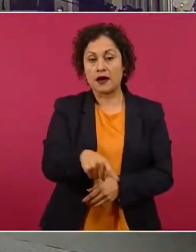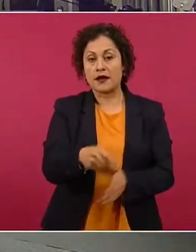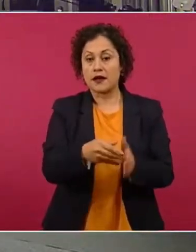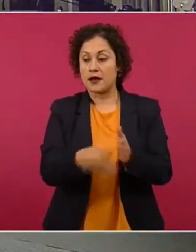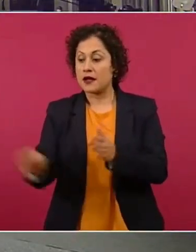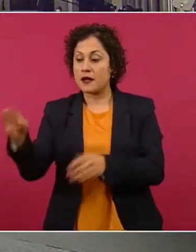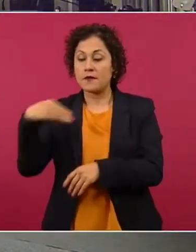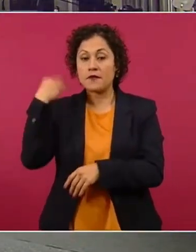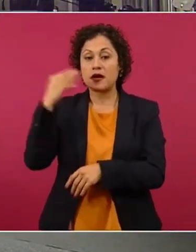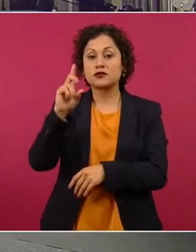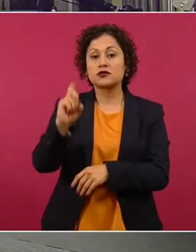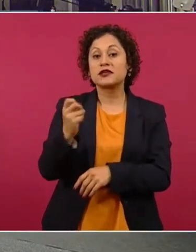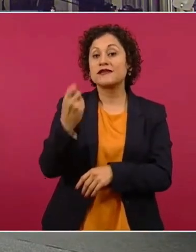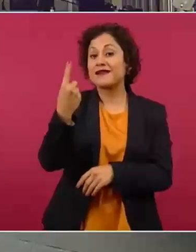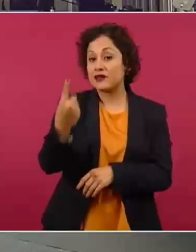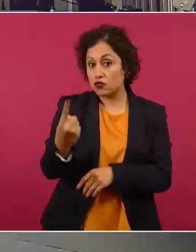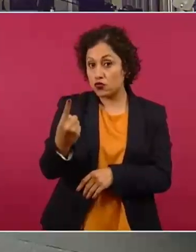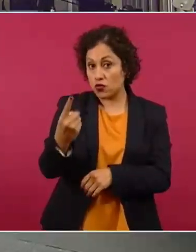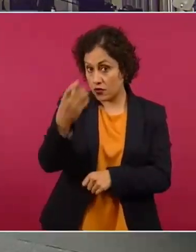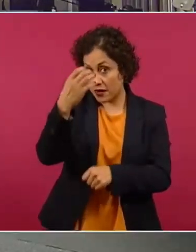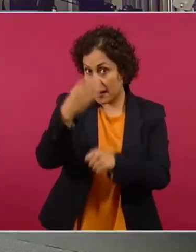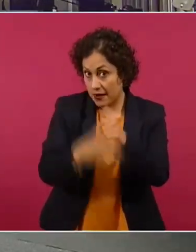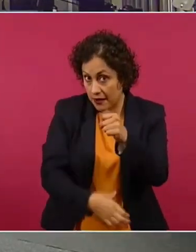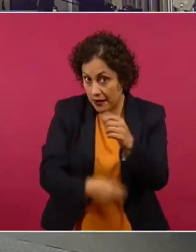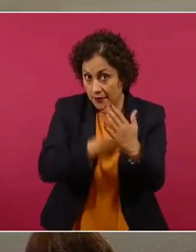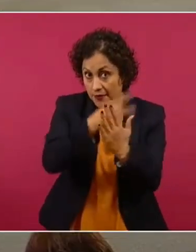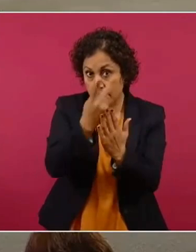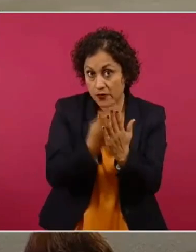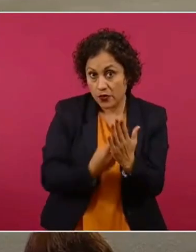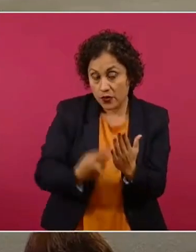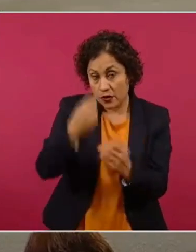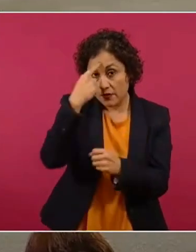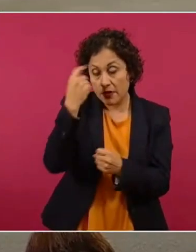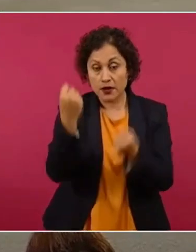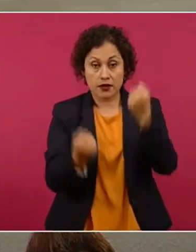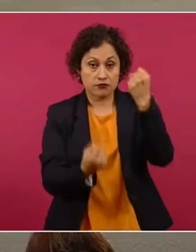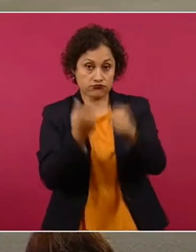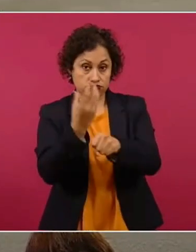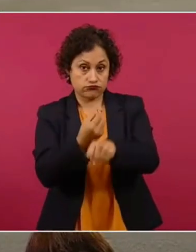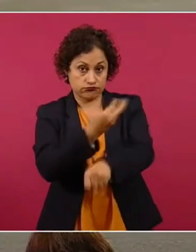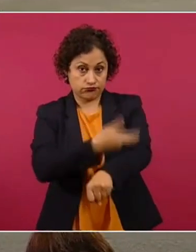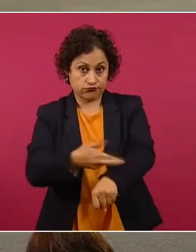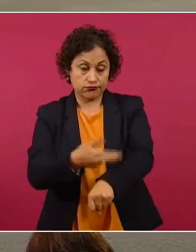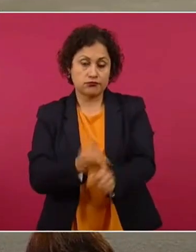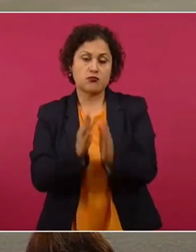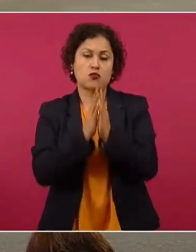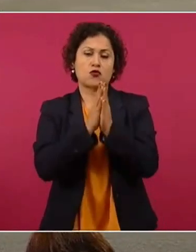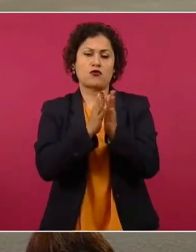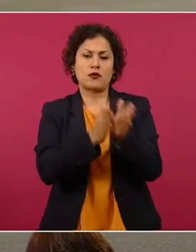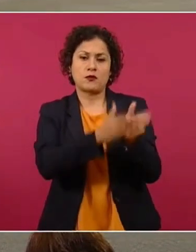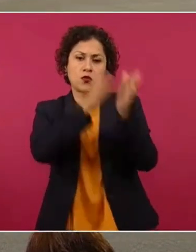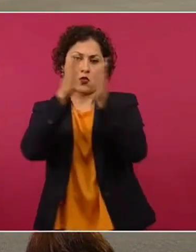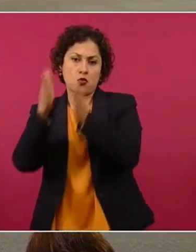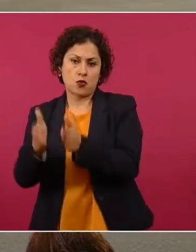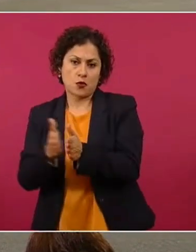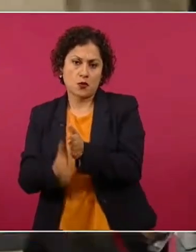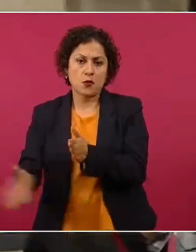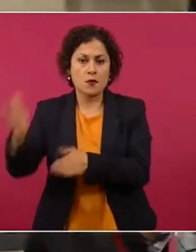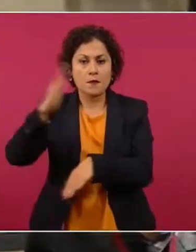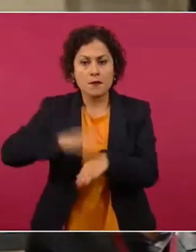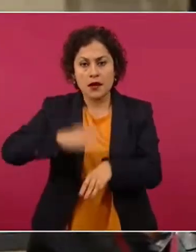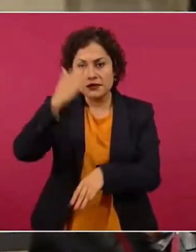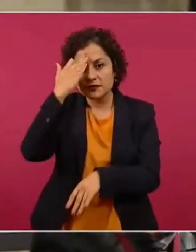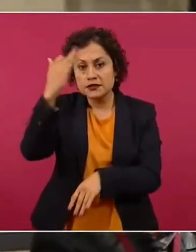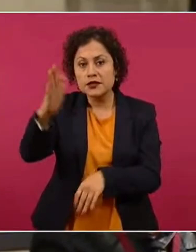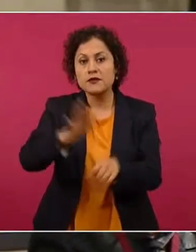marzo, que es la fecha en la que caduca este programa de regularización, pues que se pudiera extender el plan, ya que bueno, todos los